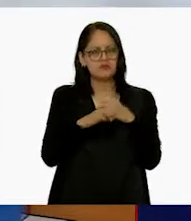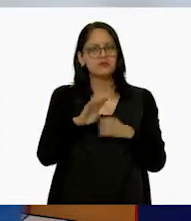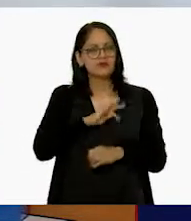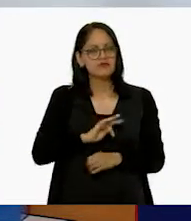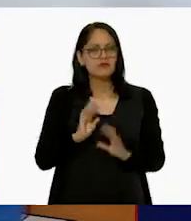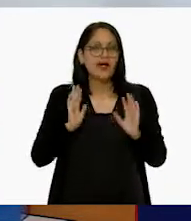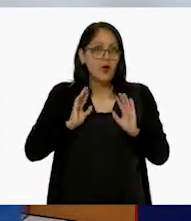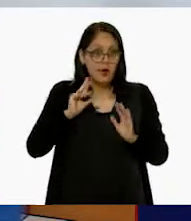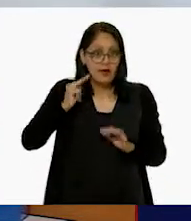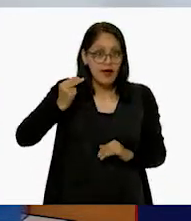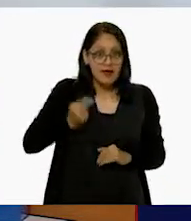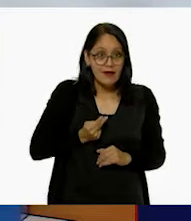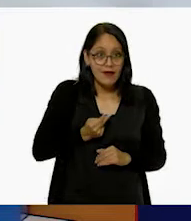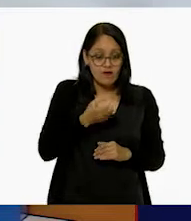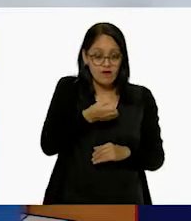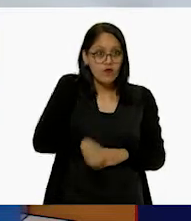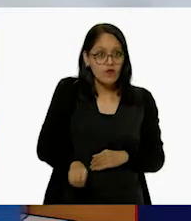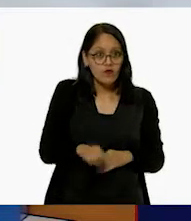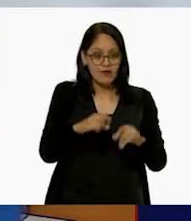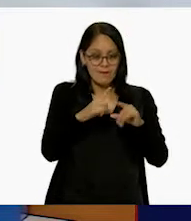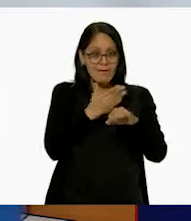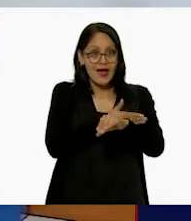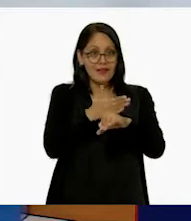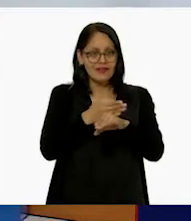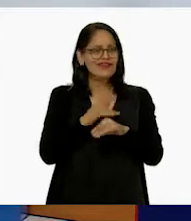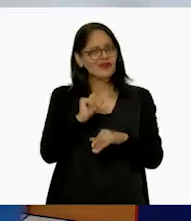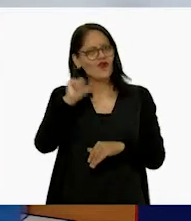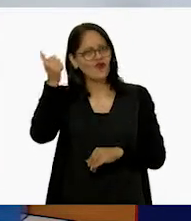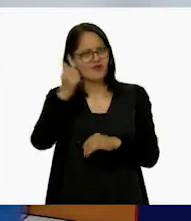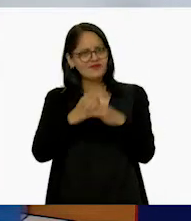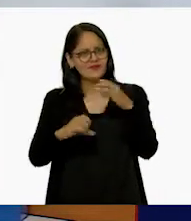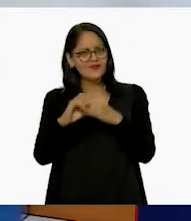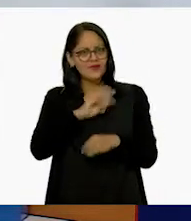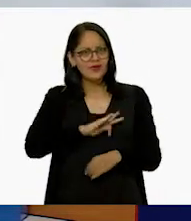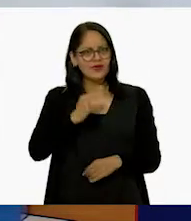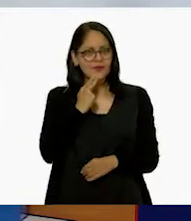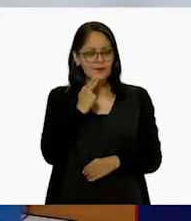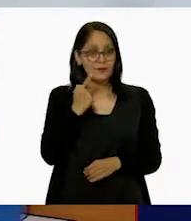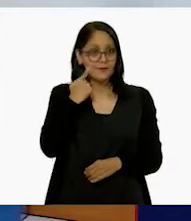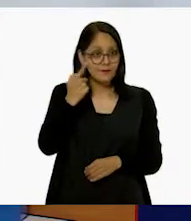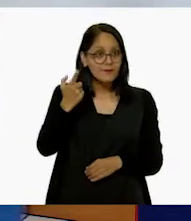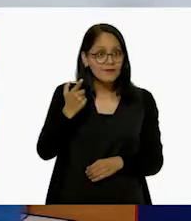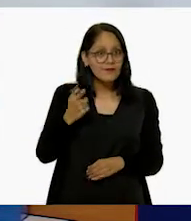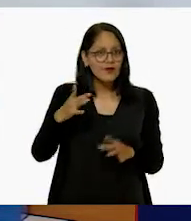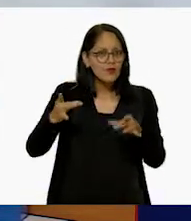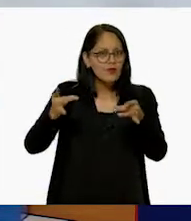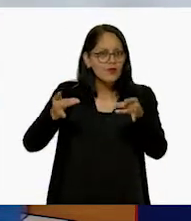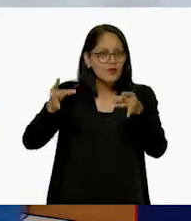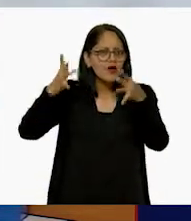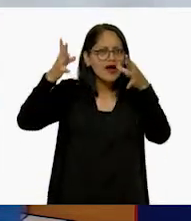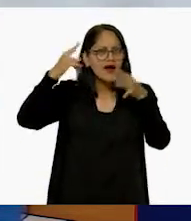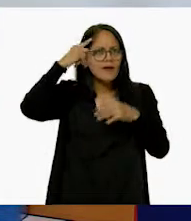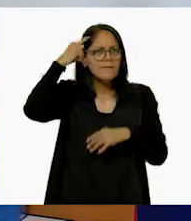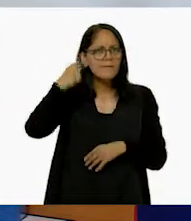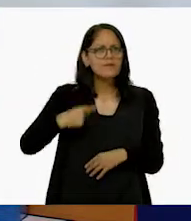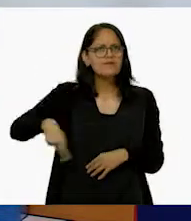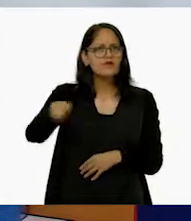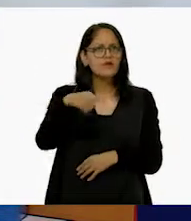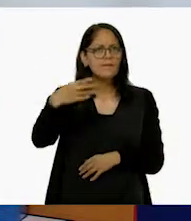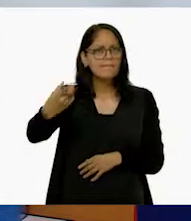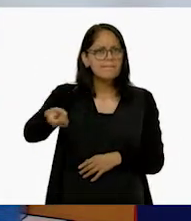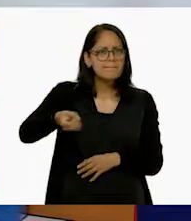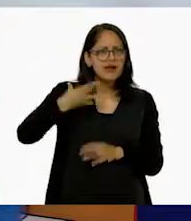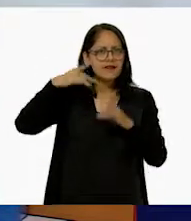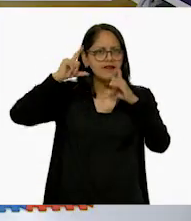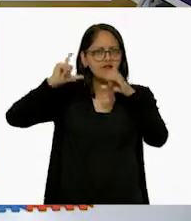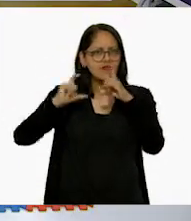que no necesariamente deben de ser estos palitos. ¿Te parece si les pasamos un poquito de magia para que nos puedan mandar sus fotos?